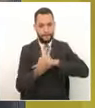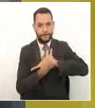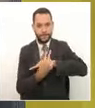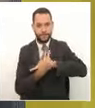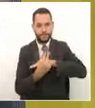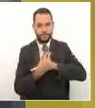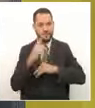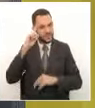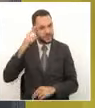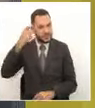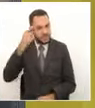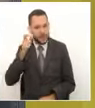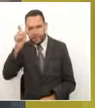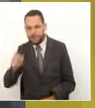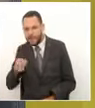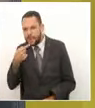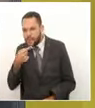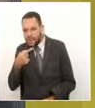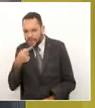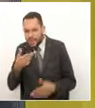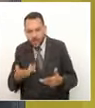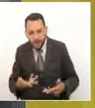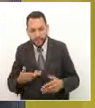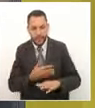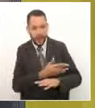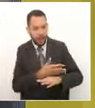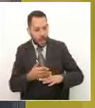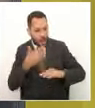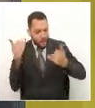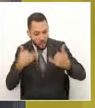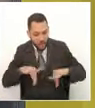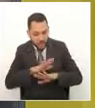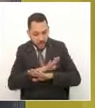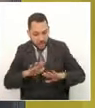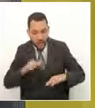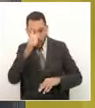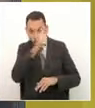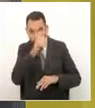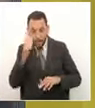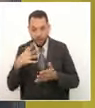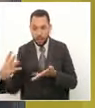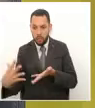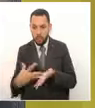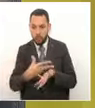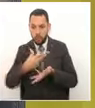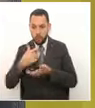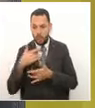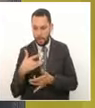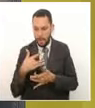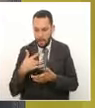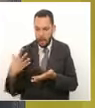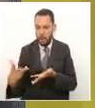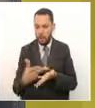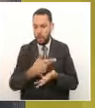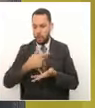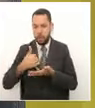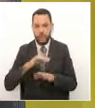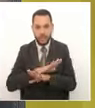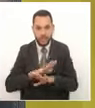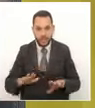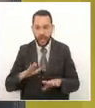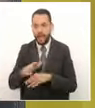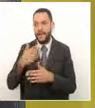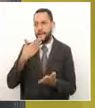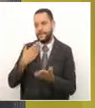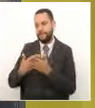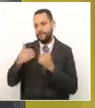gobernador Víctor Manuel Tamayo a propósito de la finalización el día domingo de la maratón de las 30 horas que tuvimos a través